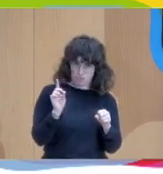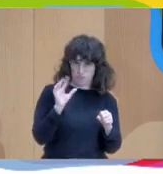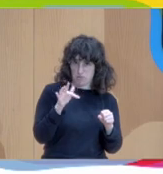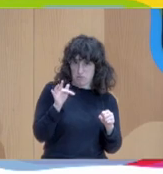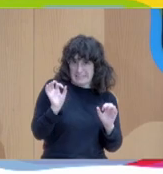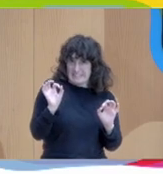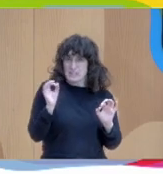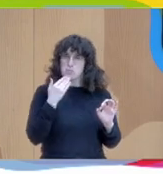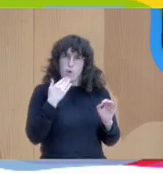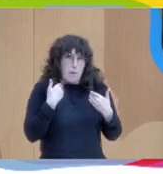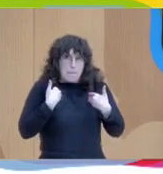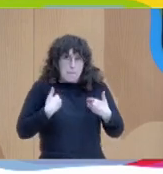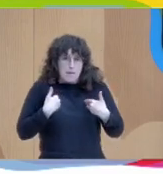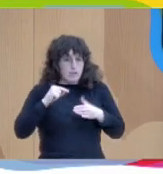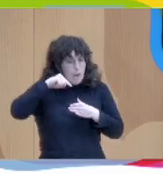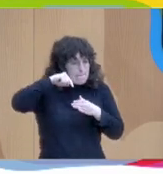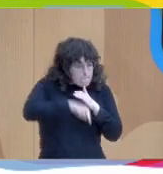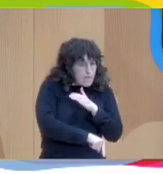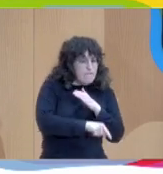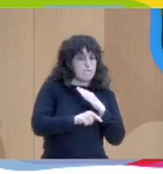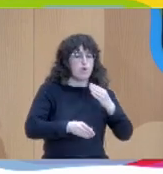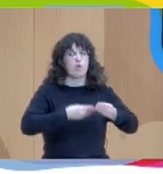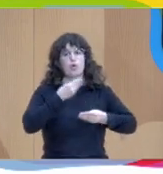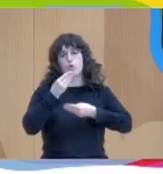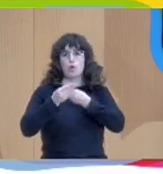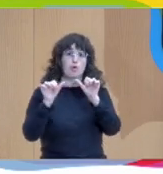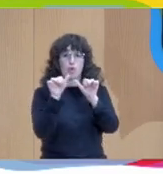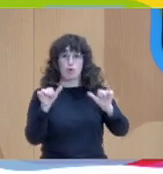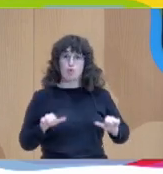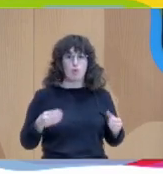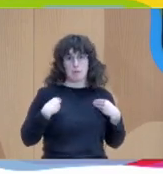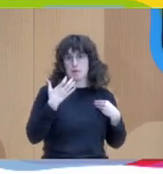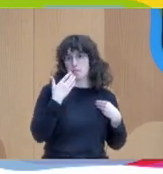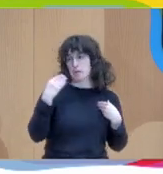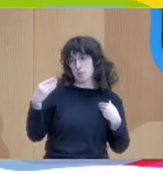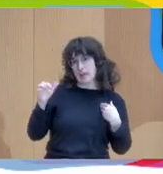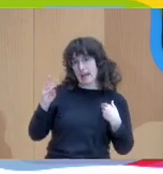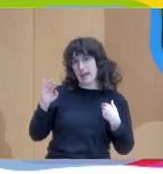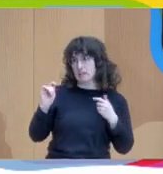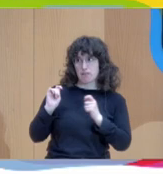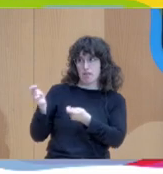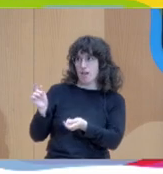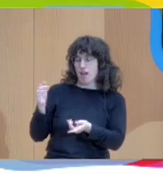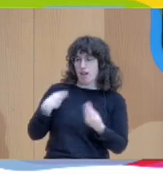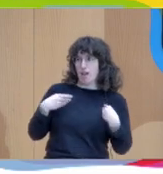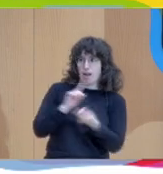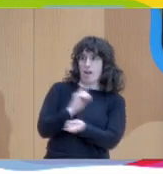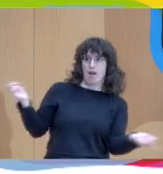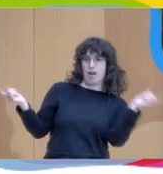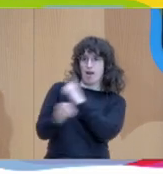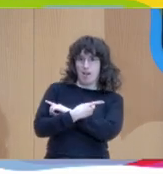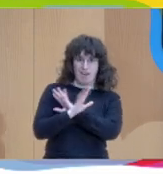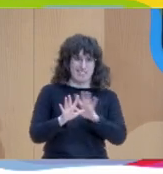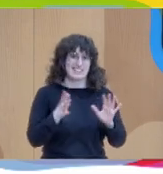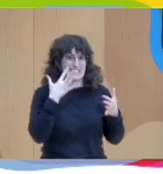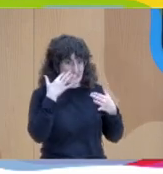esencia de la persona es una forma de vida un estilo de vida vea te la ha cambiado la vida pero es que es así es real es